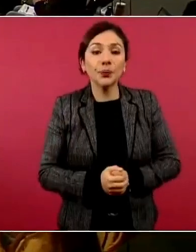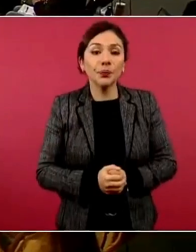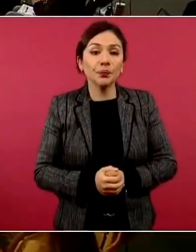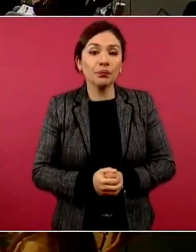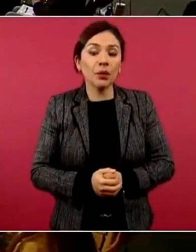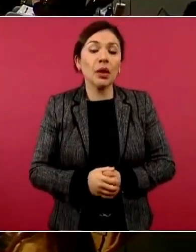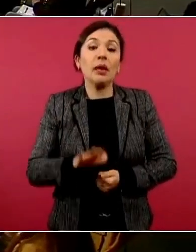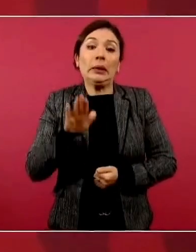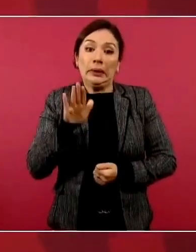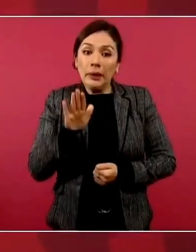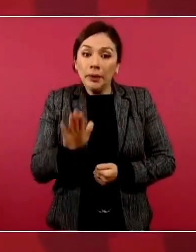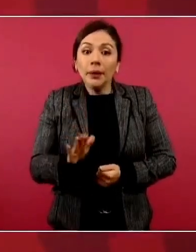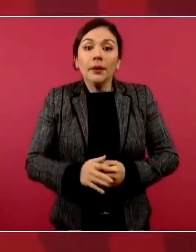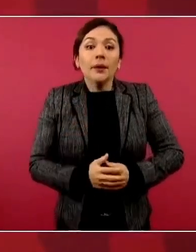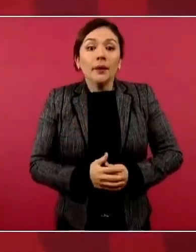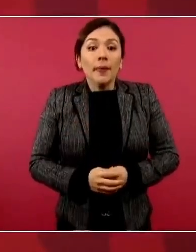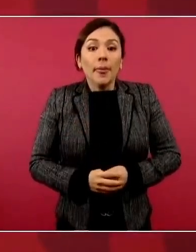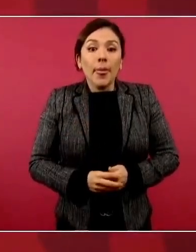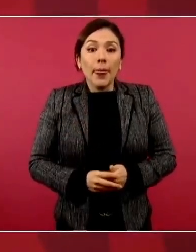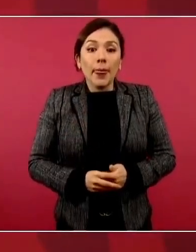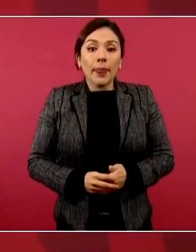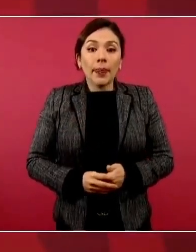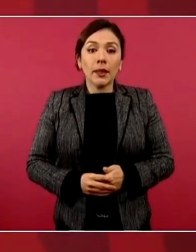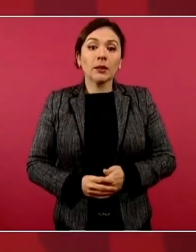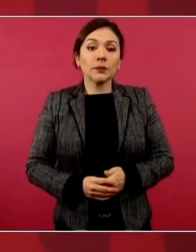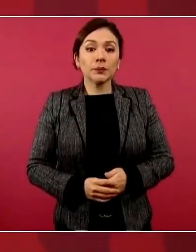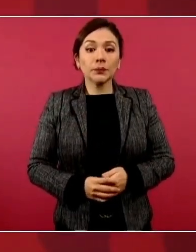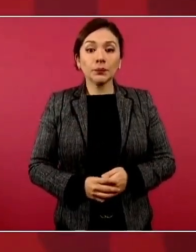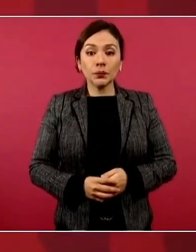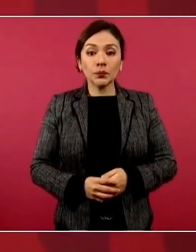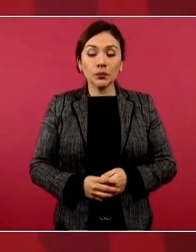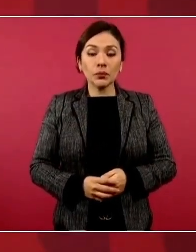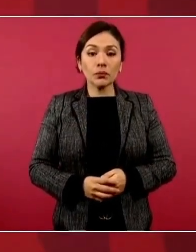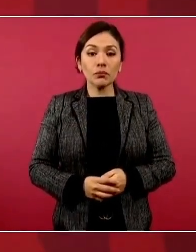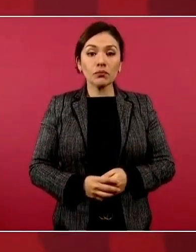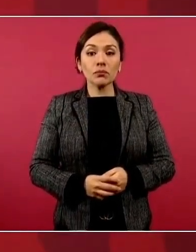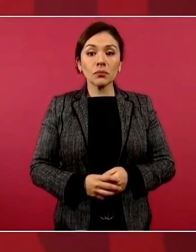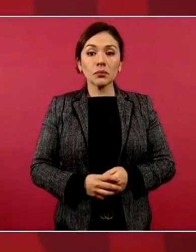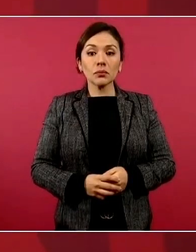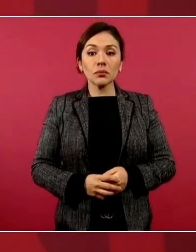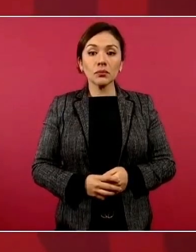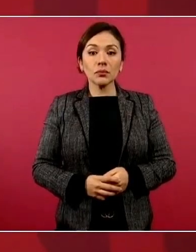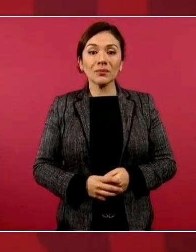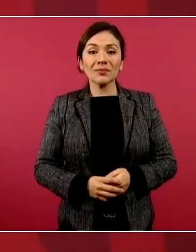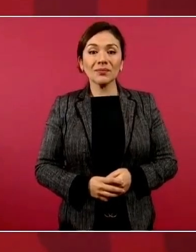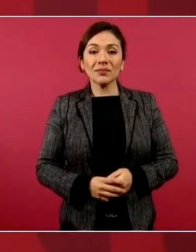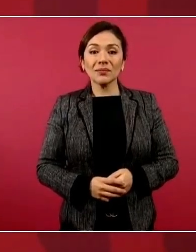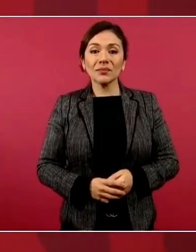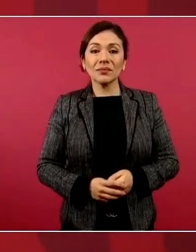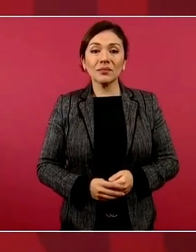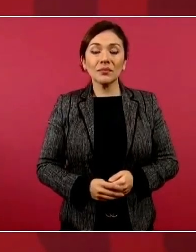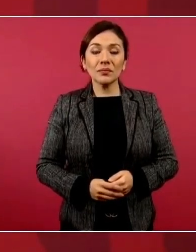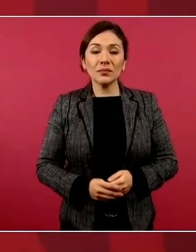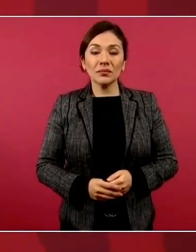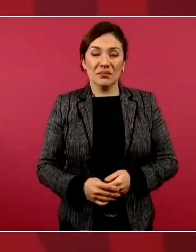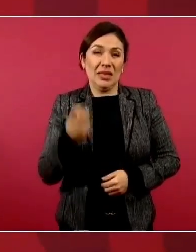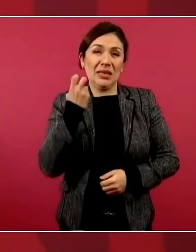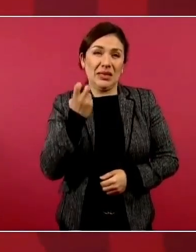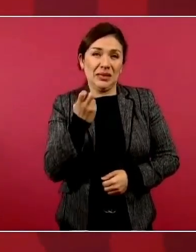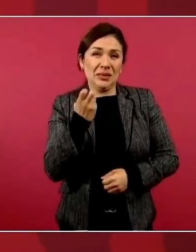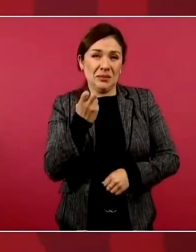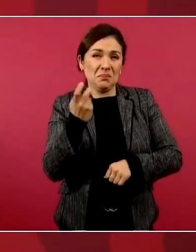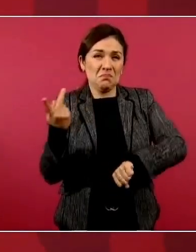básicamente esta situación